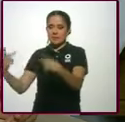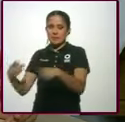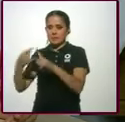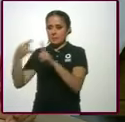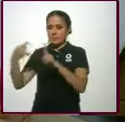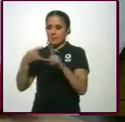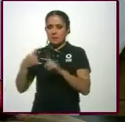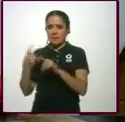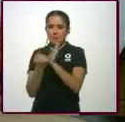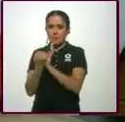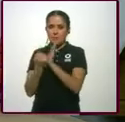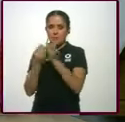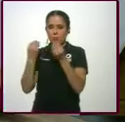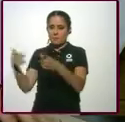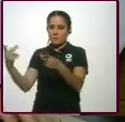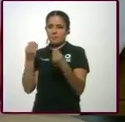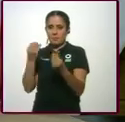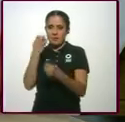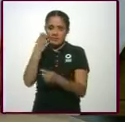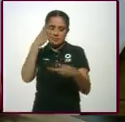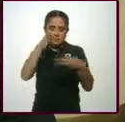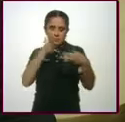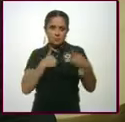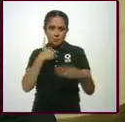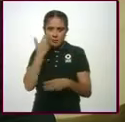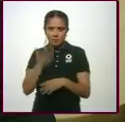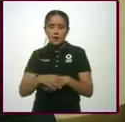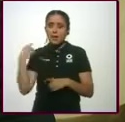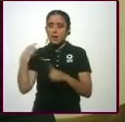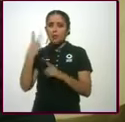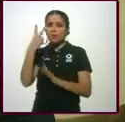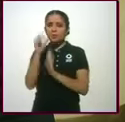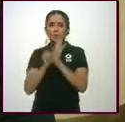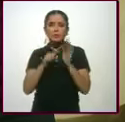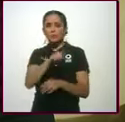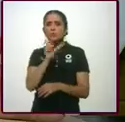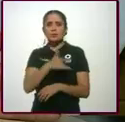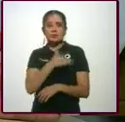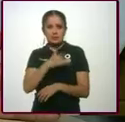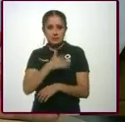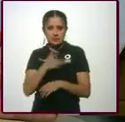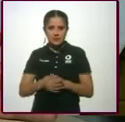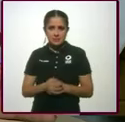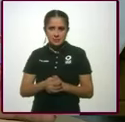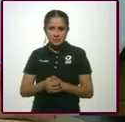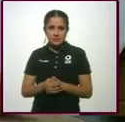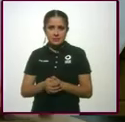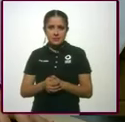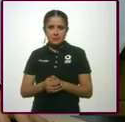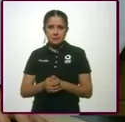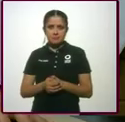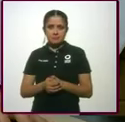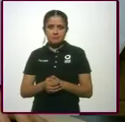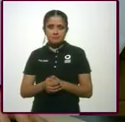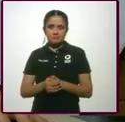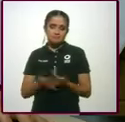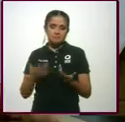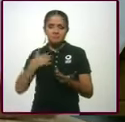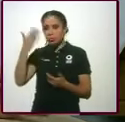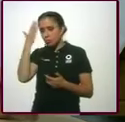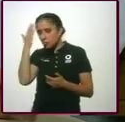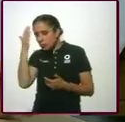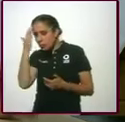son las directrices que tenemos. has vivido estos dos meses? Pues más que nada de estar conociendo, de estar